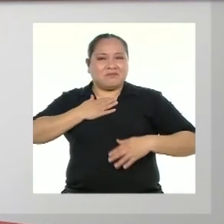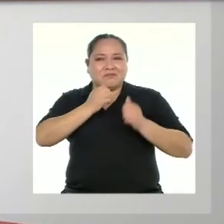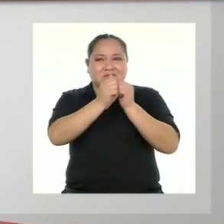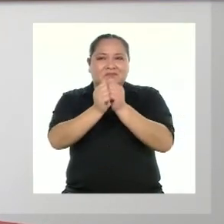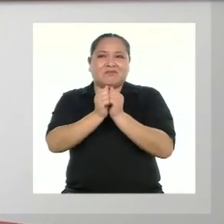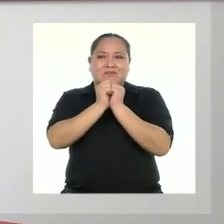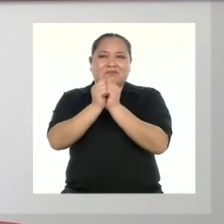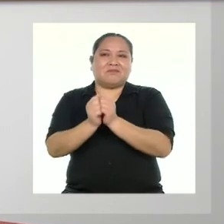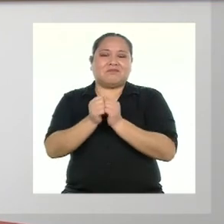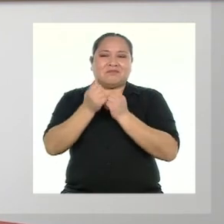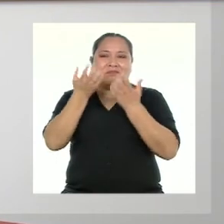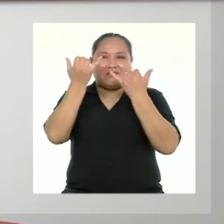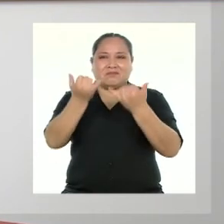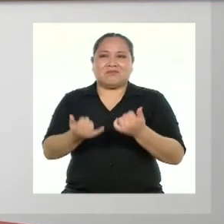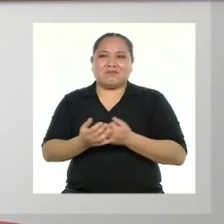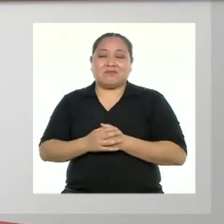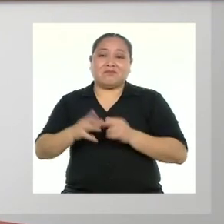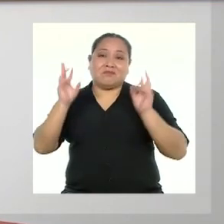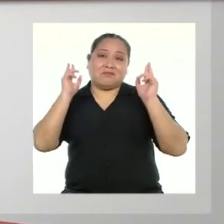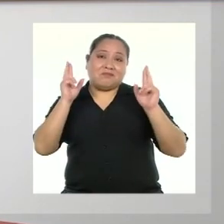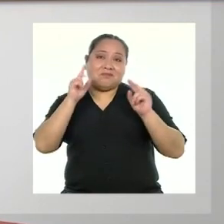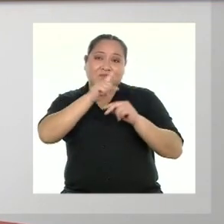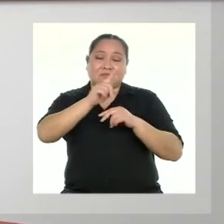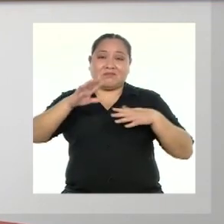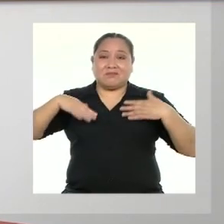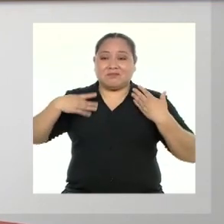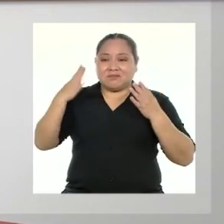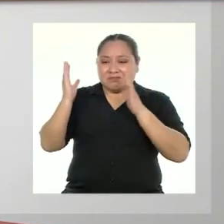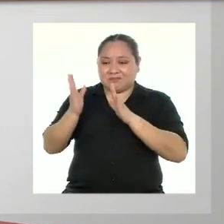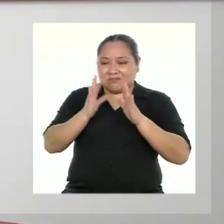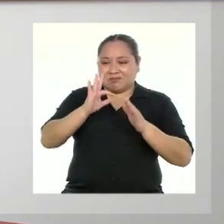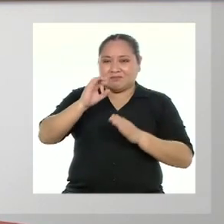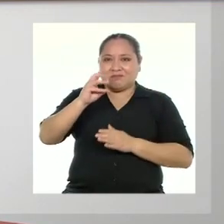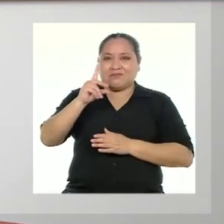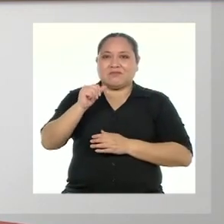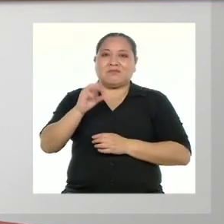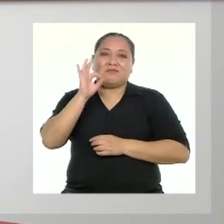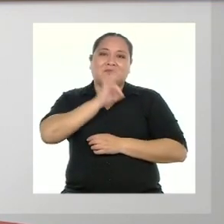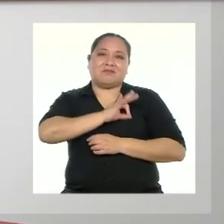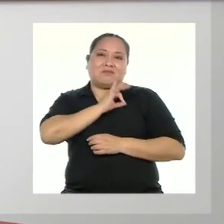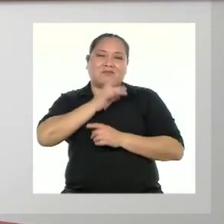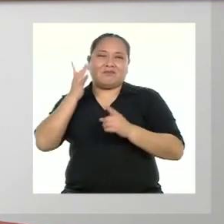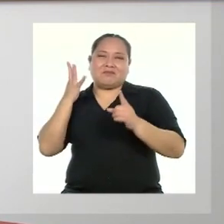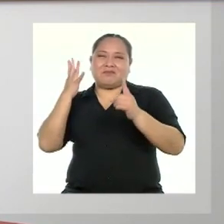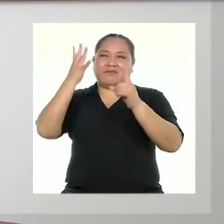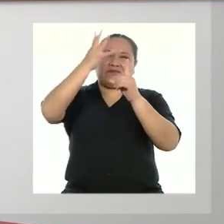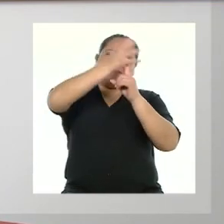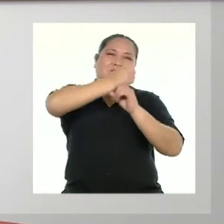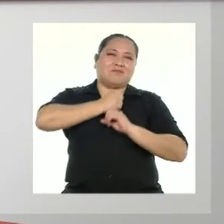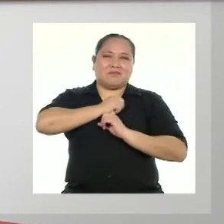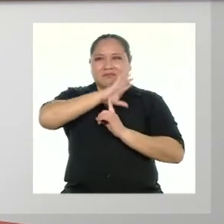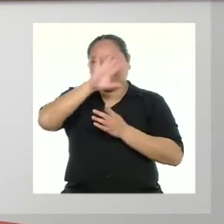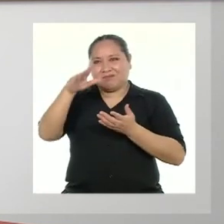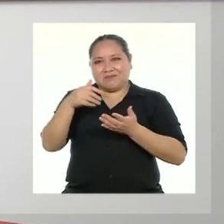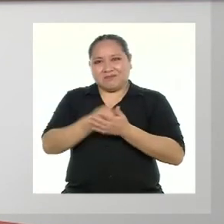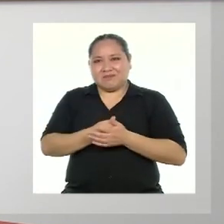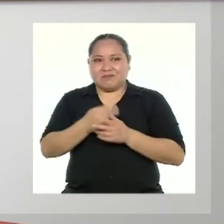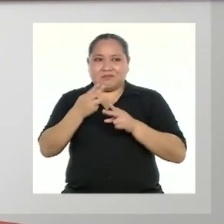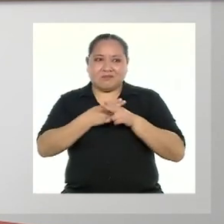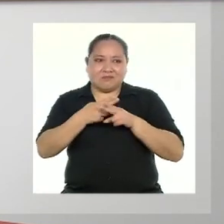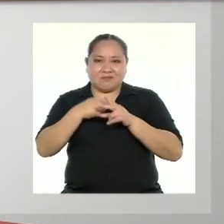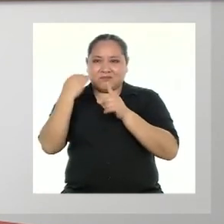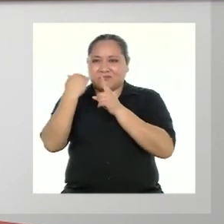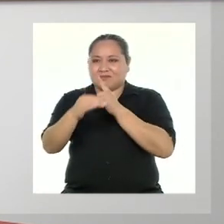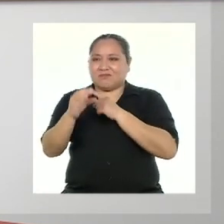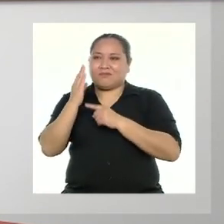y acompañarlos hoy día Espero que puedan realizar su FODA y aprovecharlo para alcanzar todas sus metas a corto